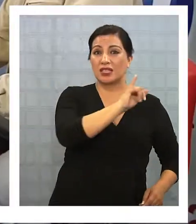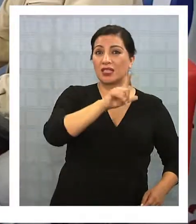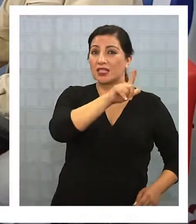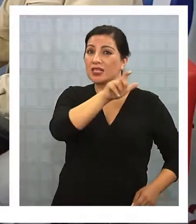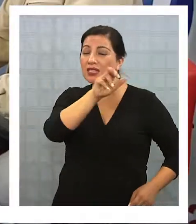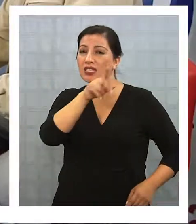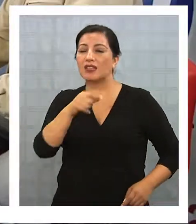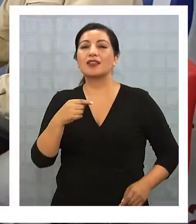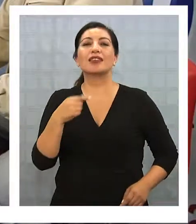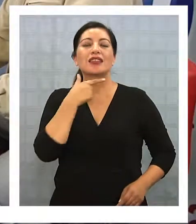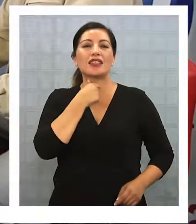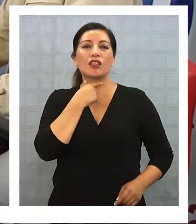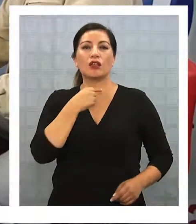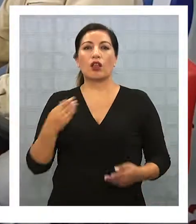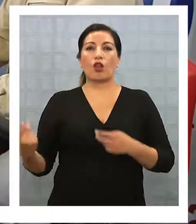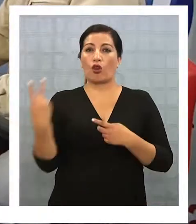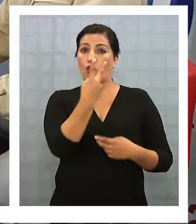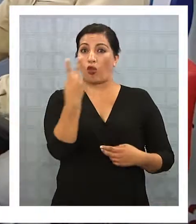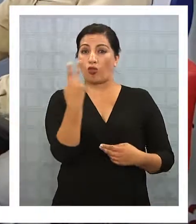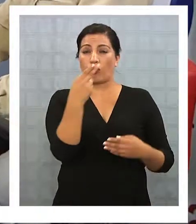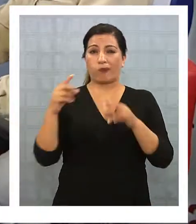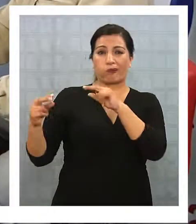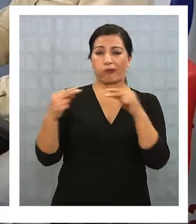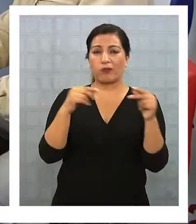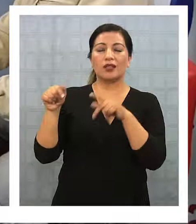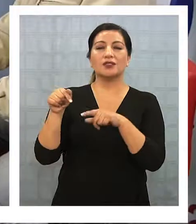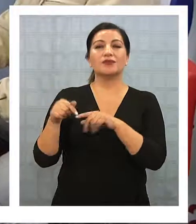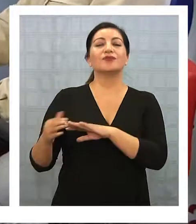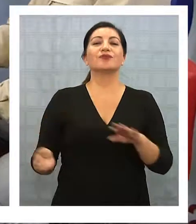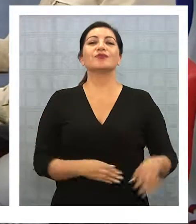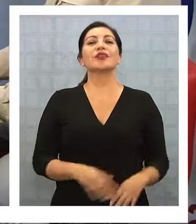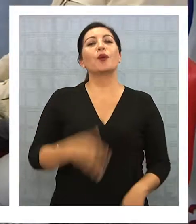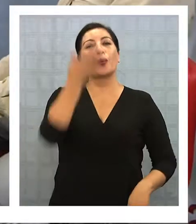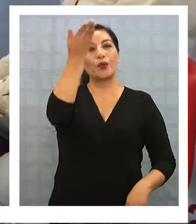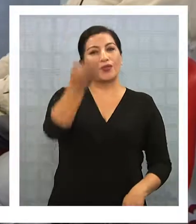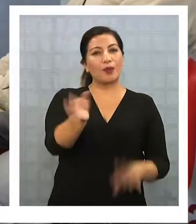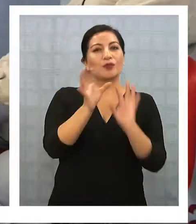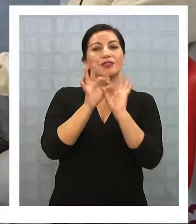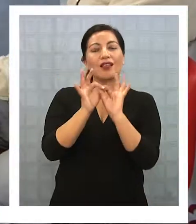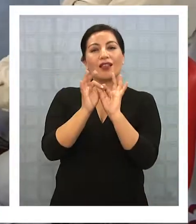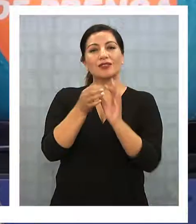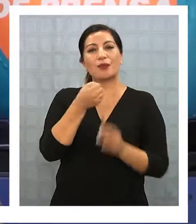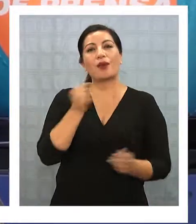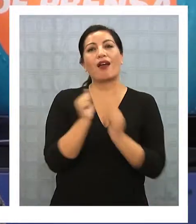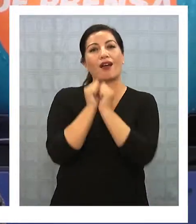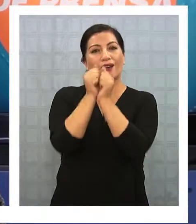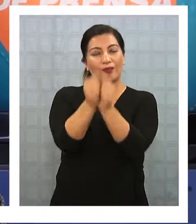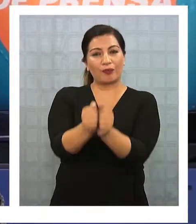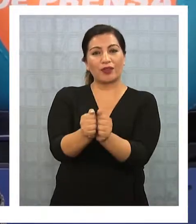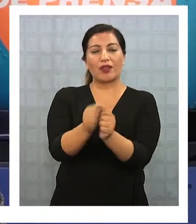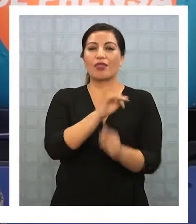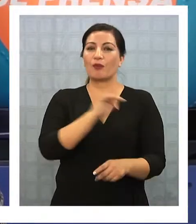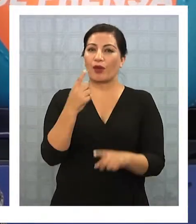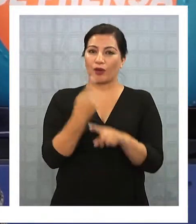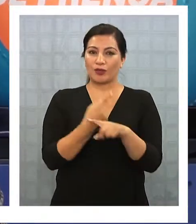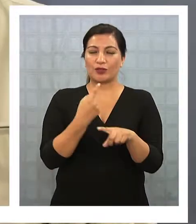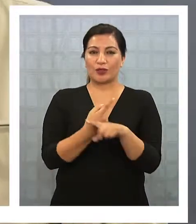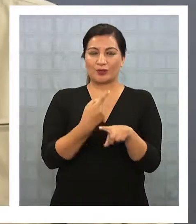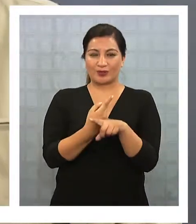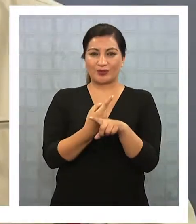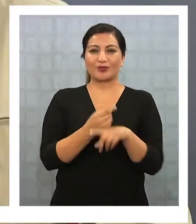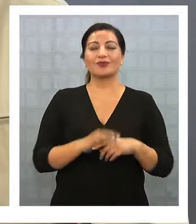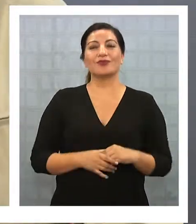Guille debiesen buscar un entendimiento yo creo eso sinceramente bueno Fulvio queremos agradecerte que nos haya acompañado por supuesto vamos a seguir